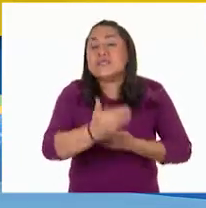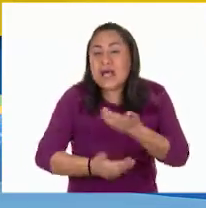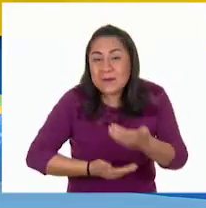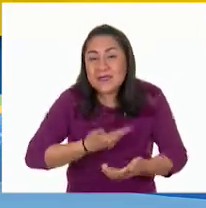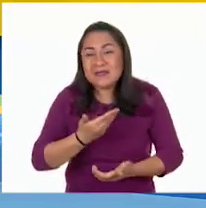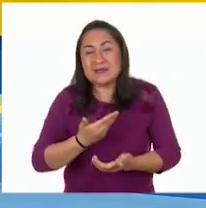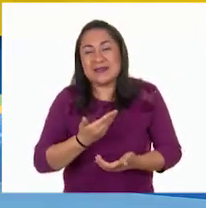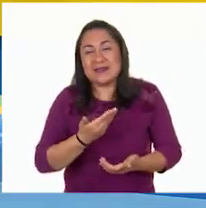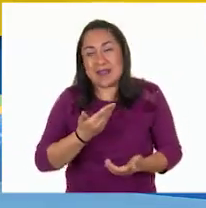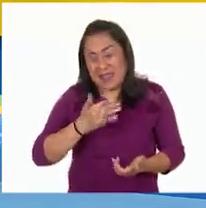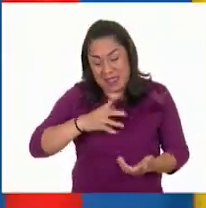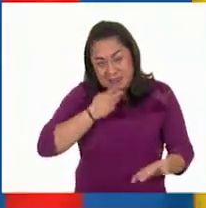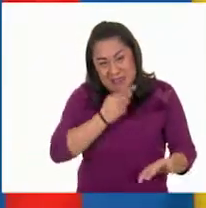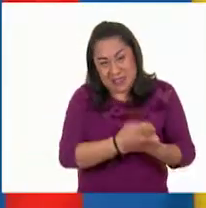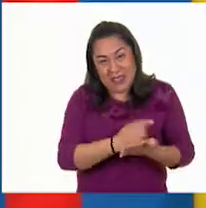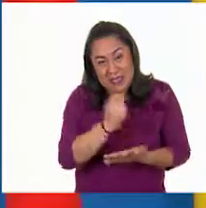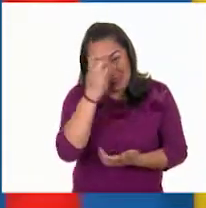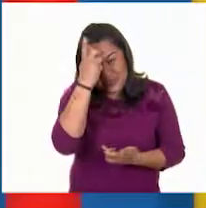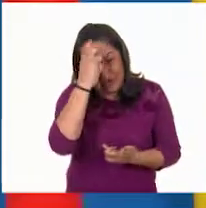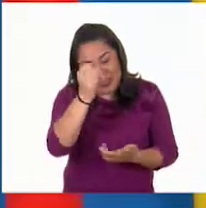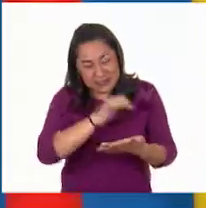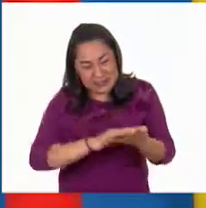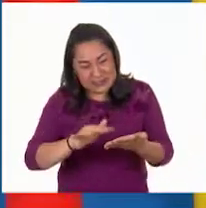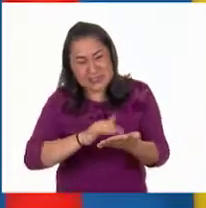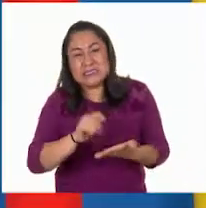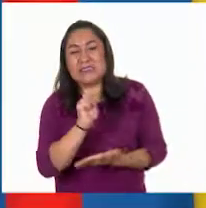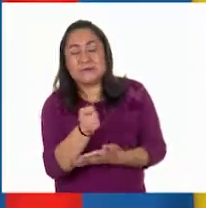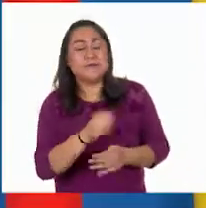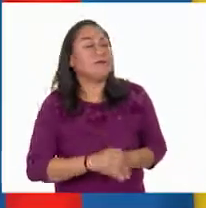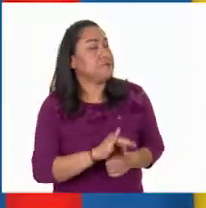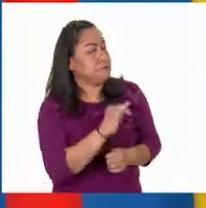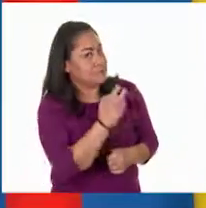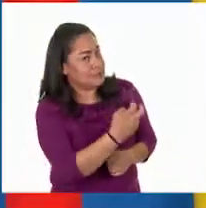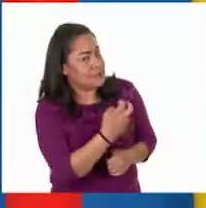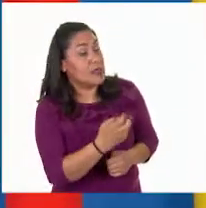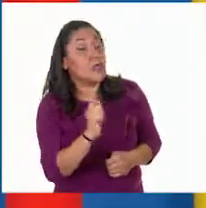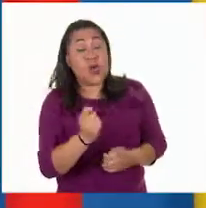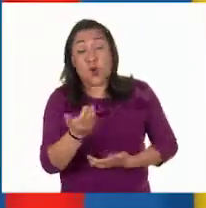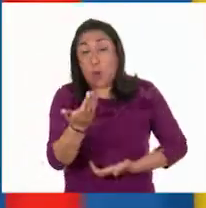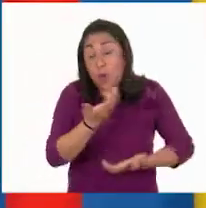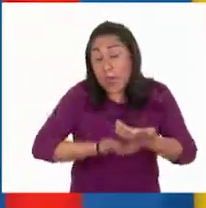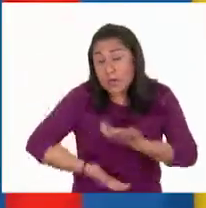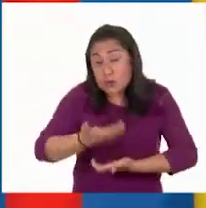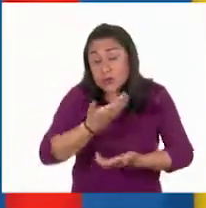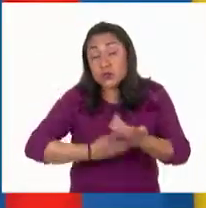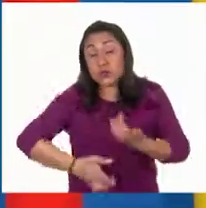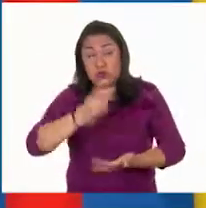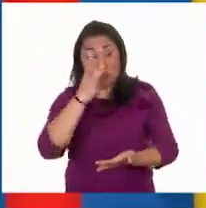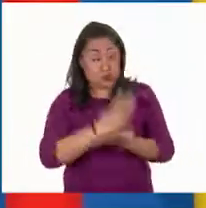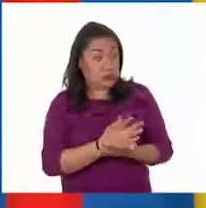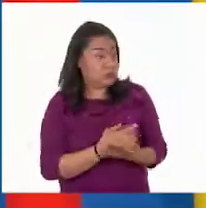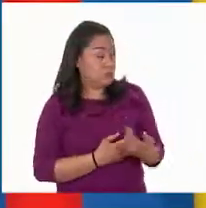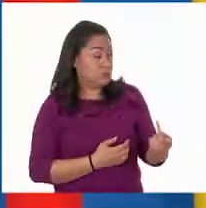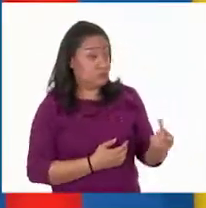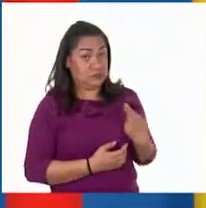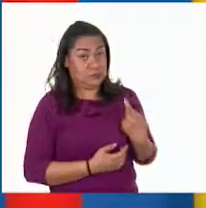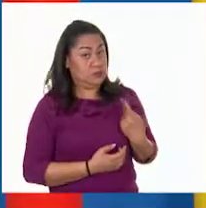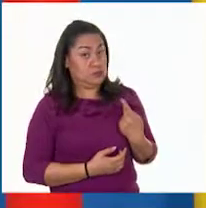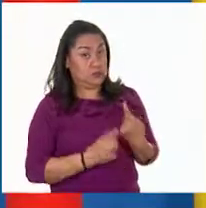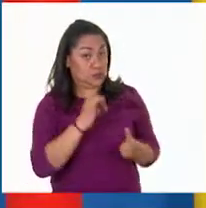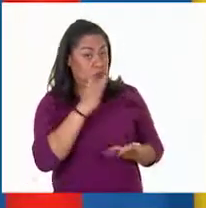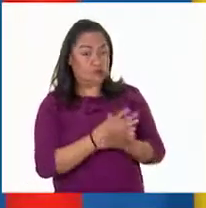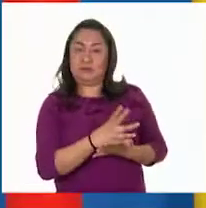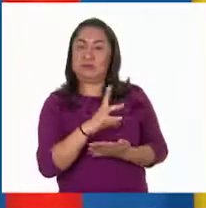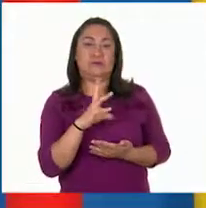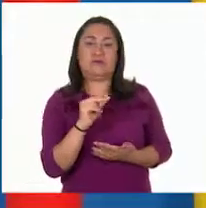como le indica la definición. Así es, Larisa. Y el comercio no solo ocurre entre nosotros, que eso es algo bien